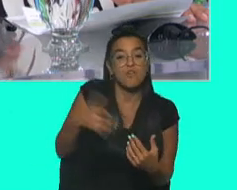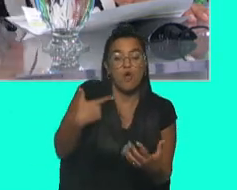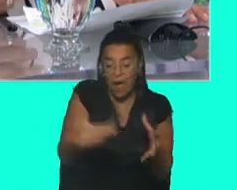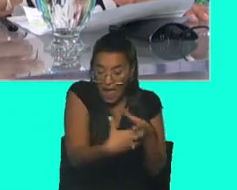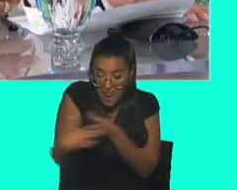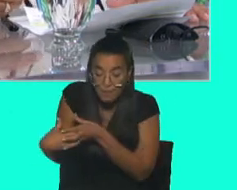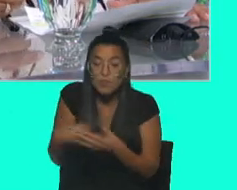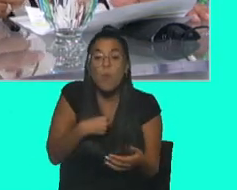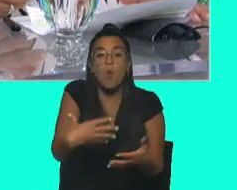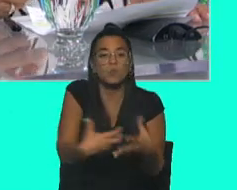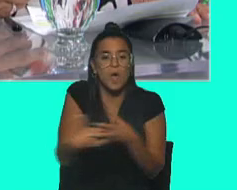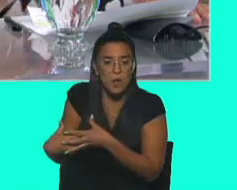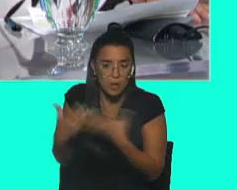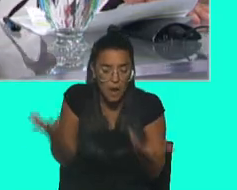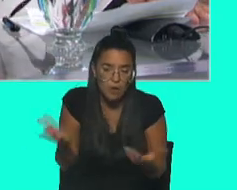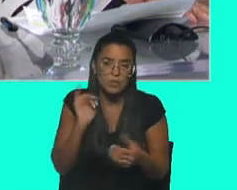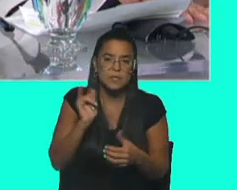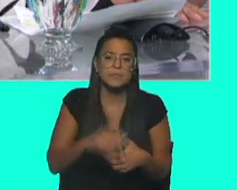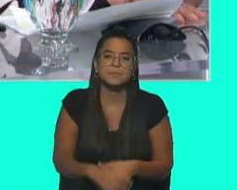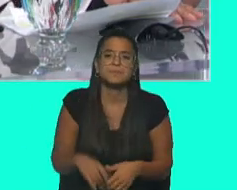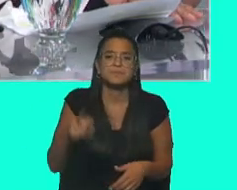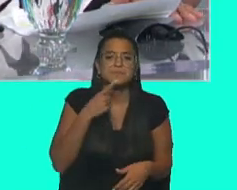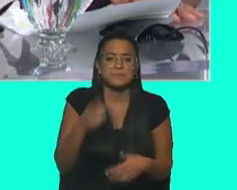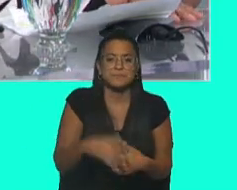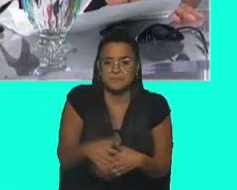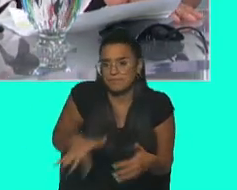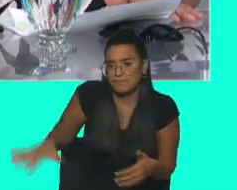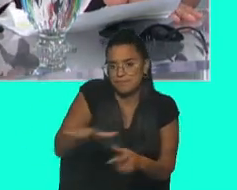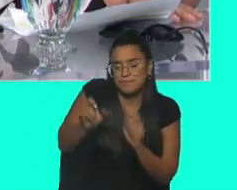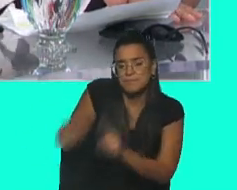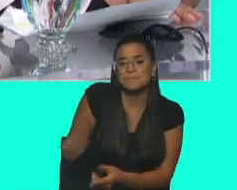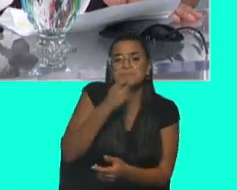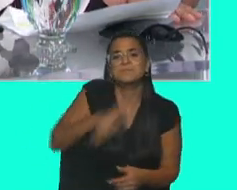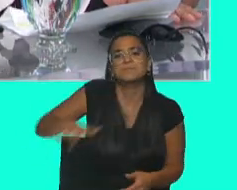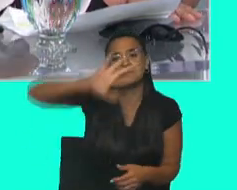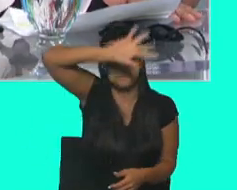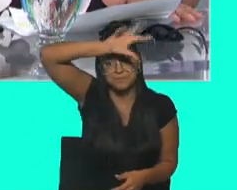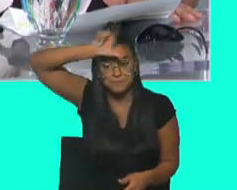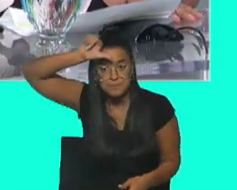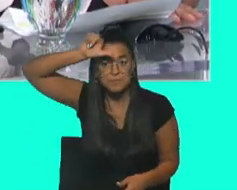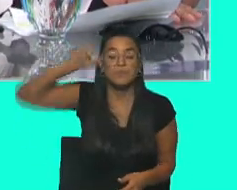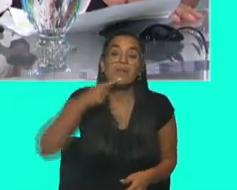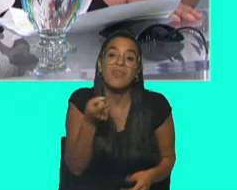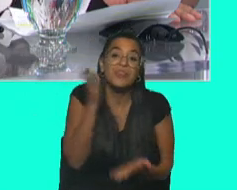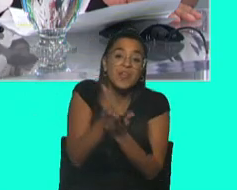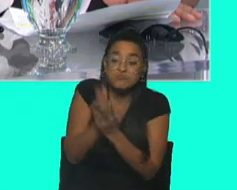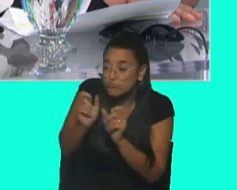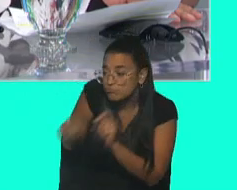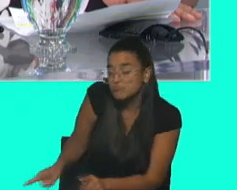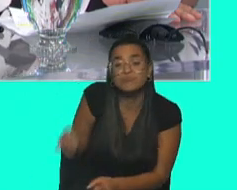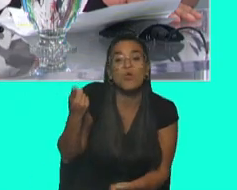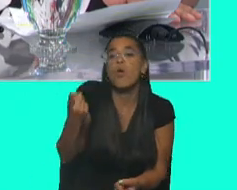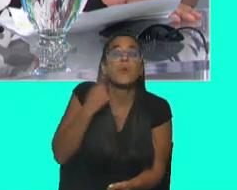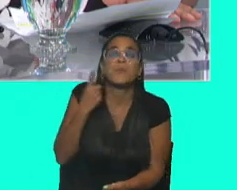aislamiento voluntario, que los que están por el Amazonas. Tenemos que saber que es derecho de ellos seguir viviendo como